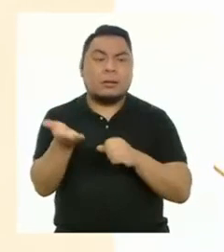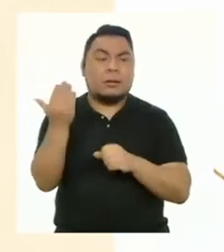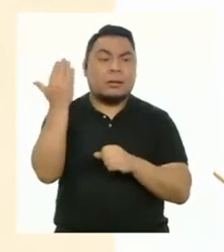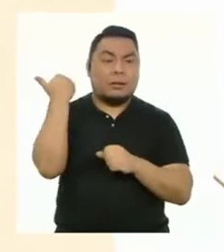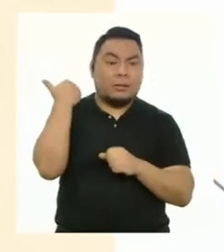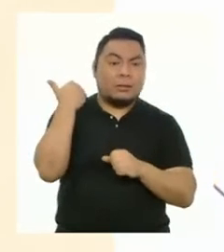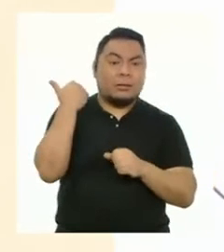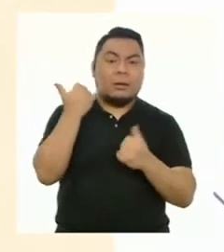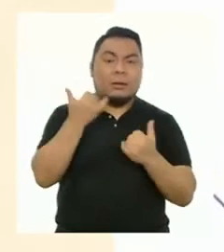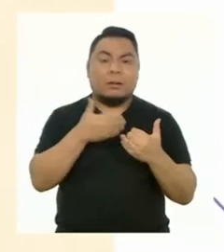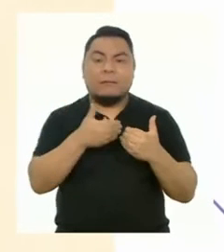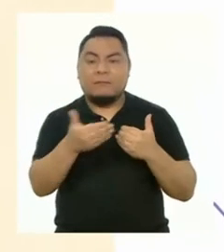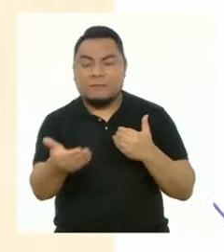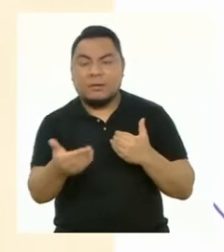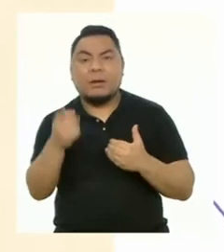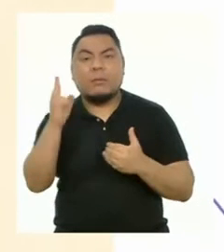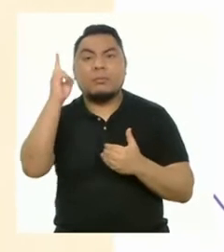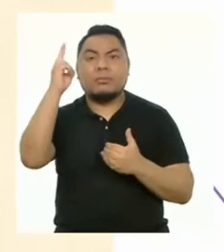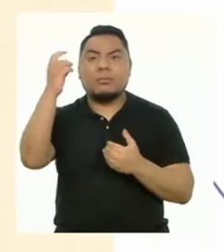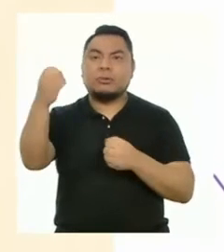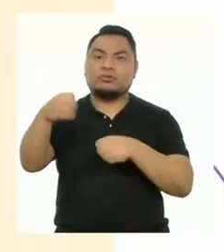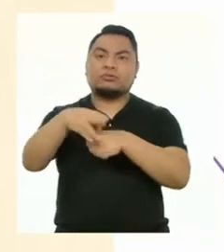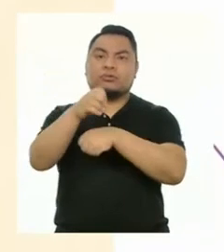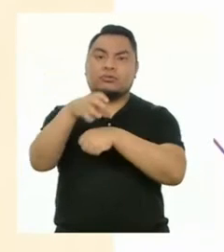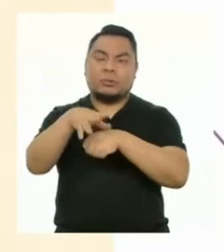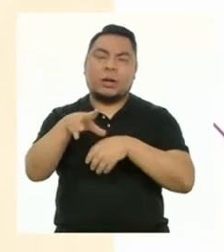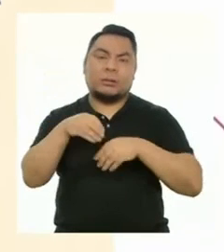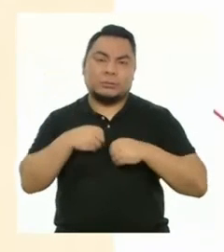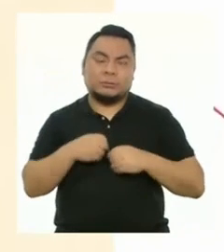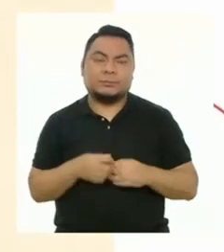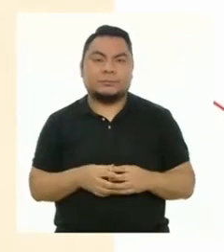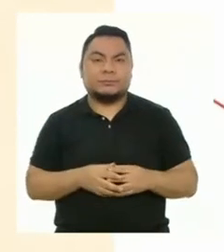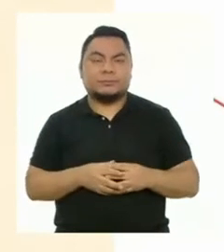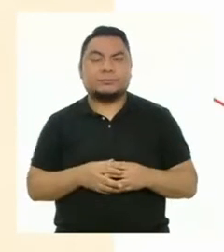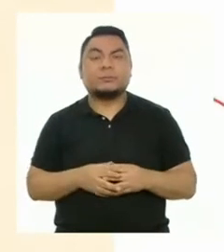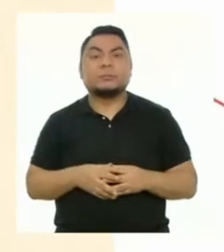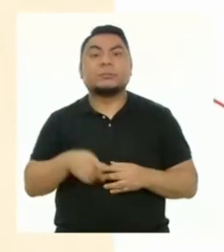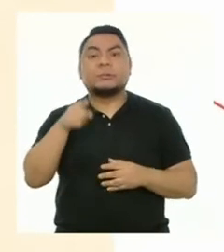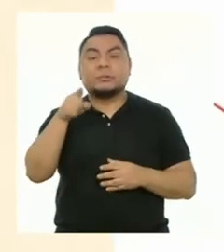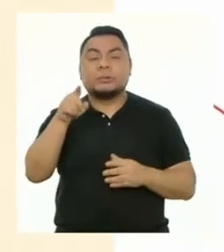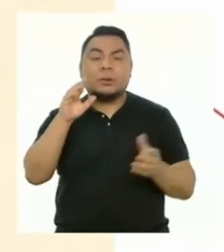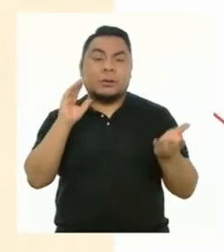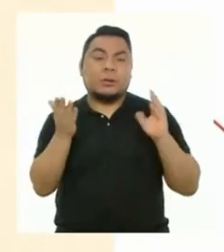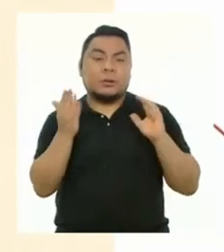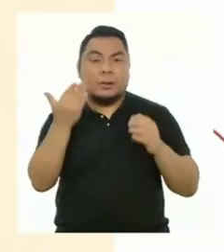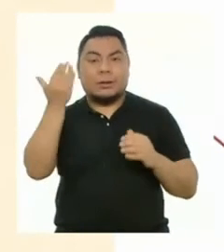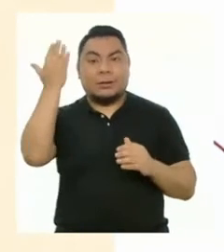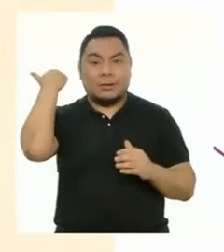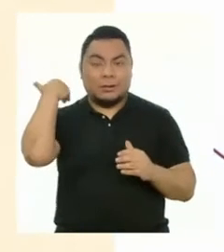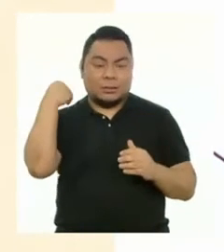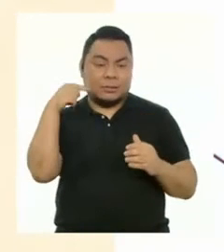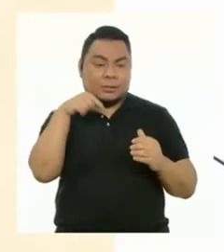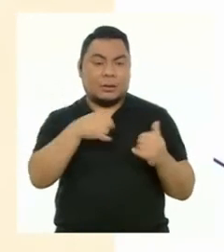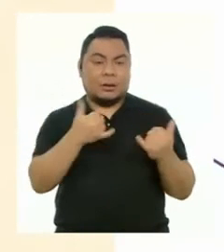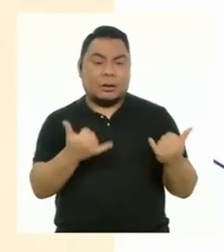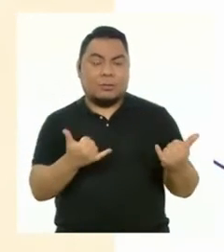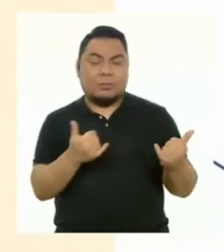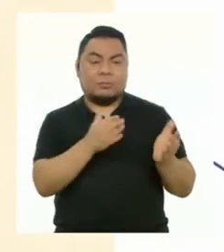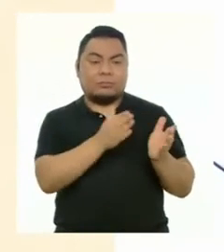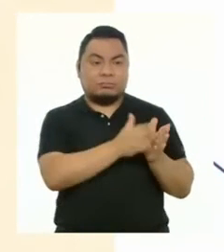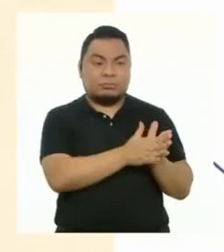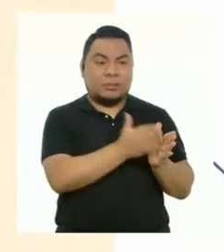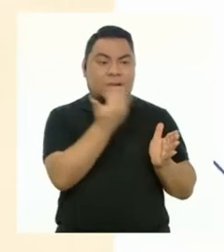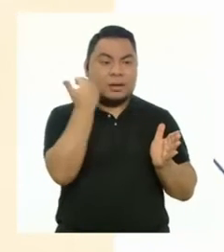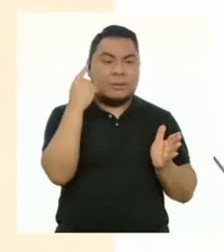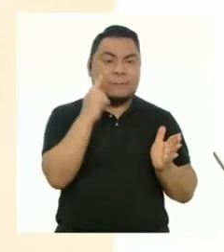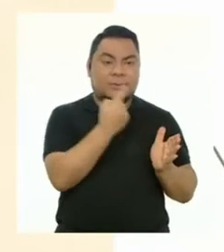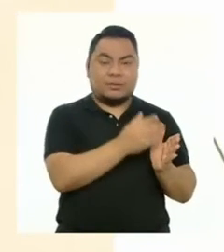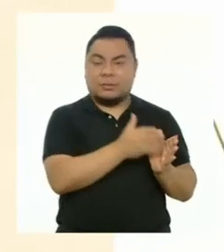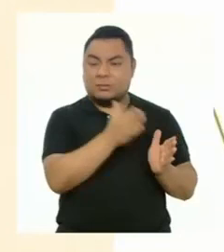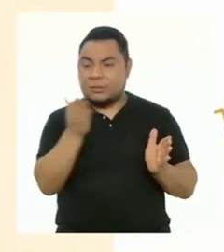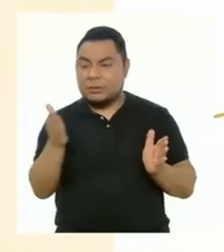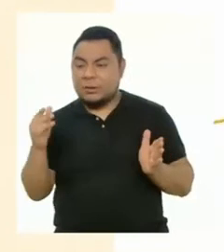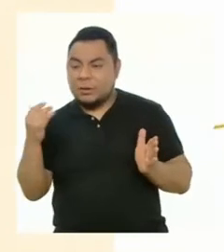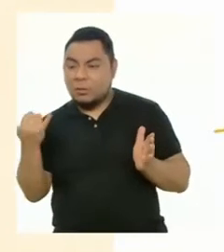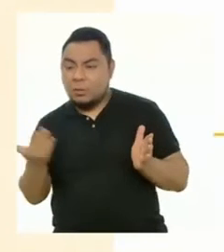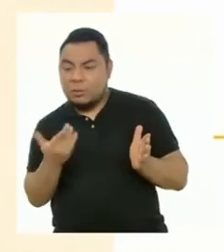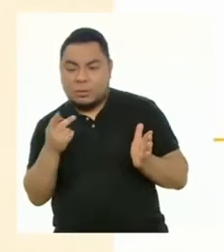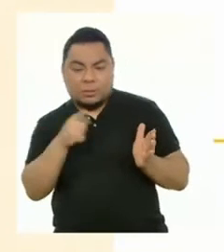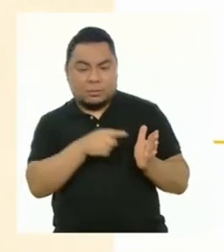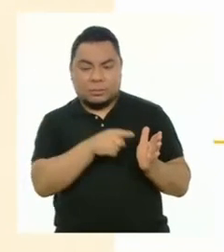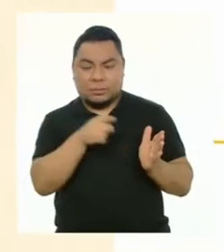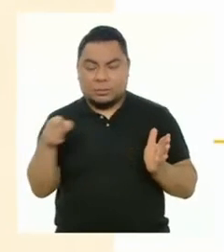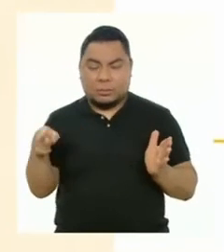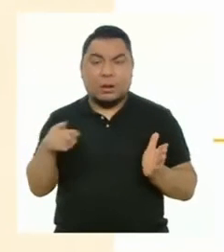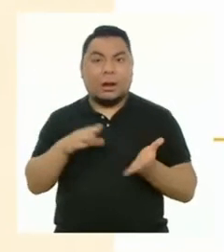con la valoración dada por tu profesor. Compara tus productos anteriores con los actuales. Así verás cuánto has